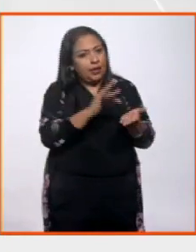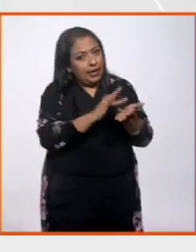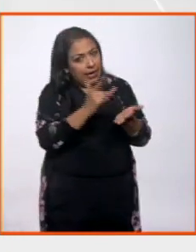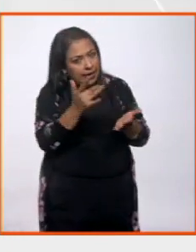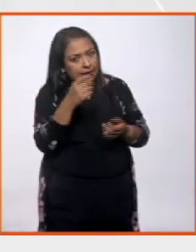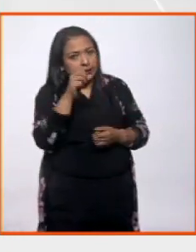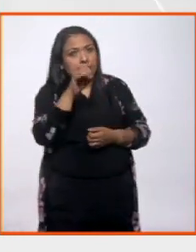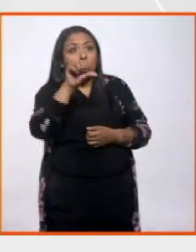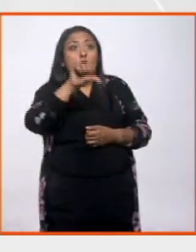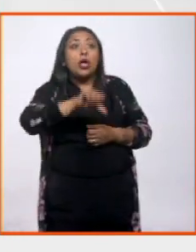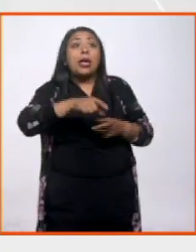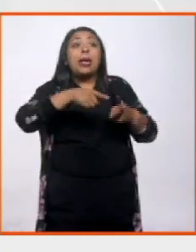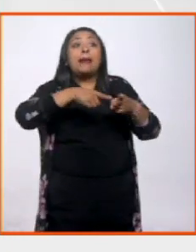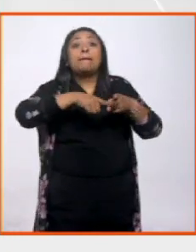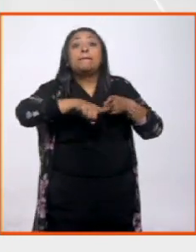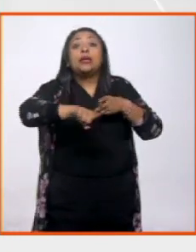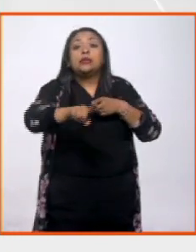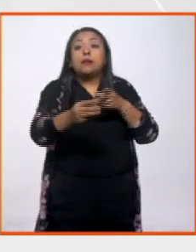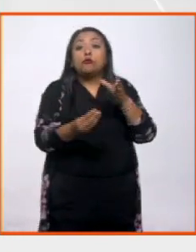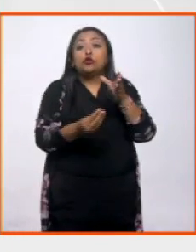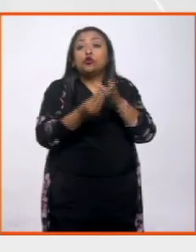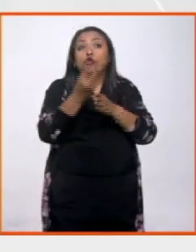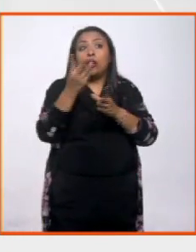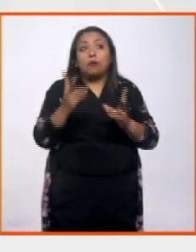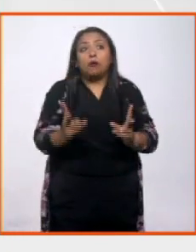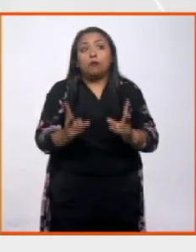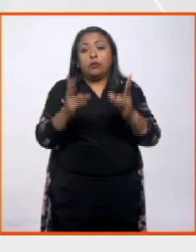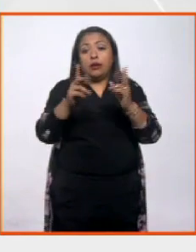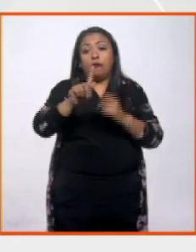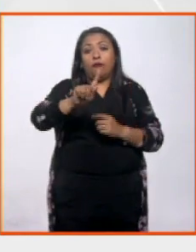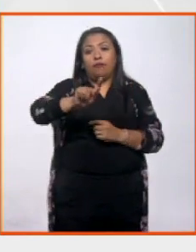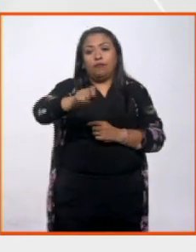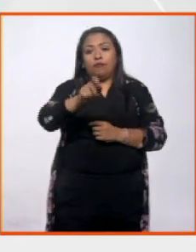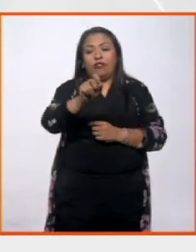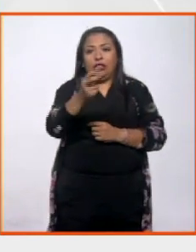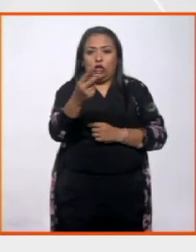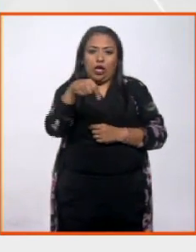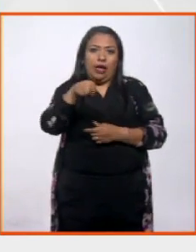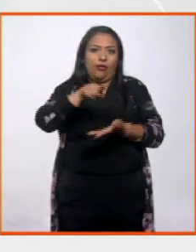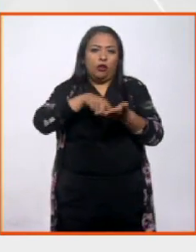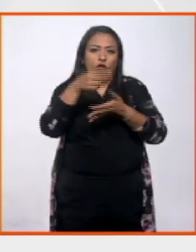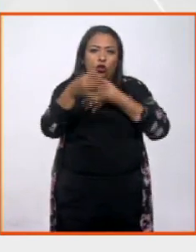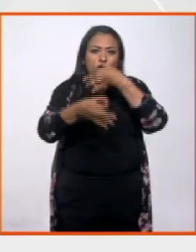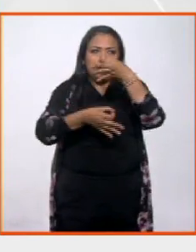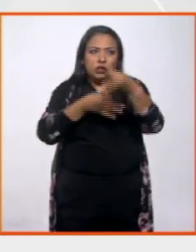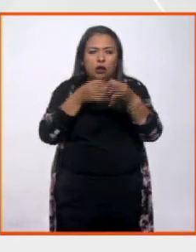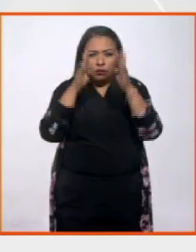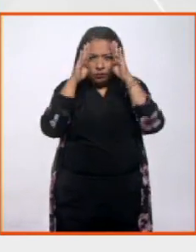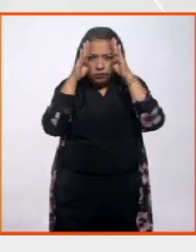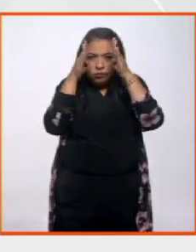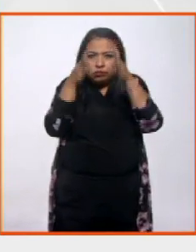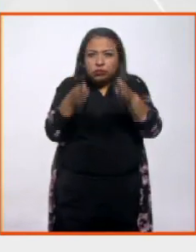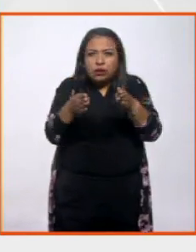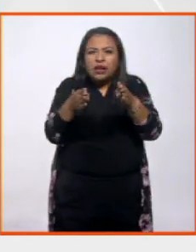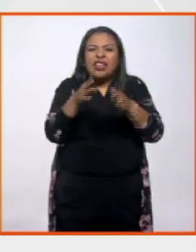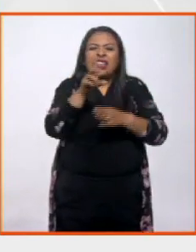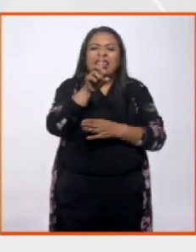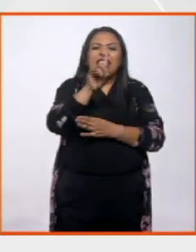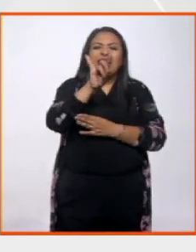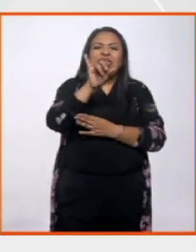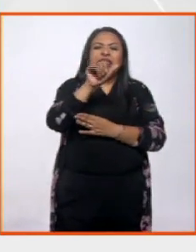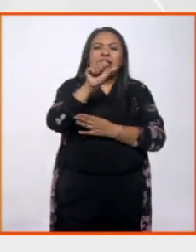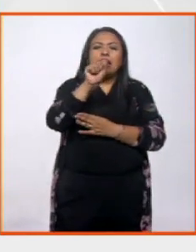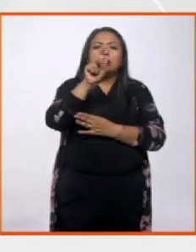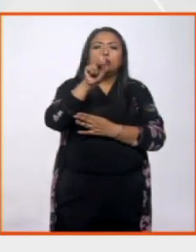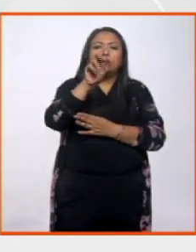Laura. Pues sí, hoy estamos arrancando un nuevo espacio en el canal y en el noticiario que lo vamos a dedicar a lo que hemos llamado la diáspora cultural.